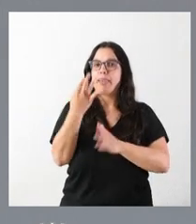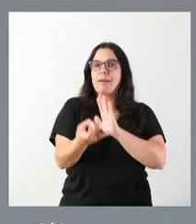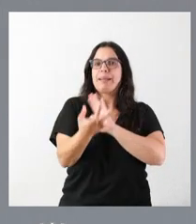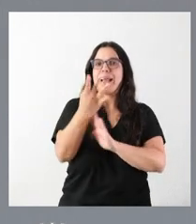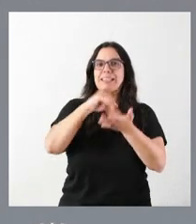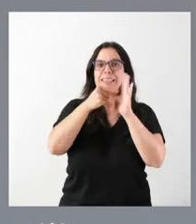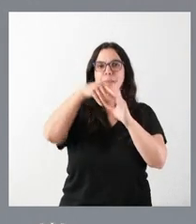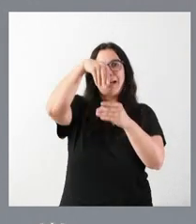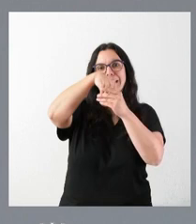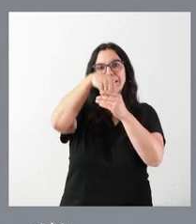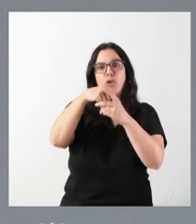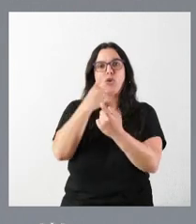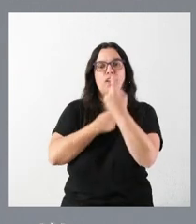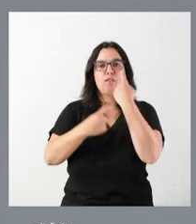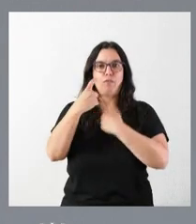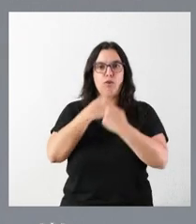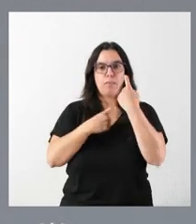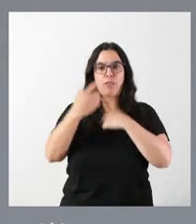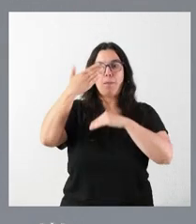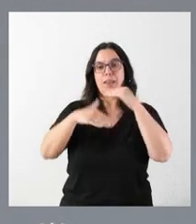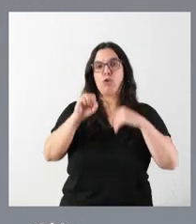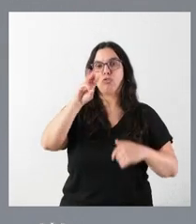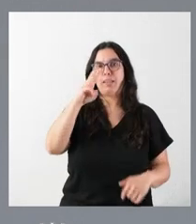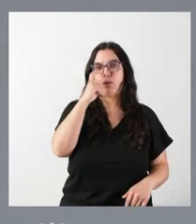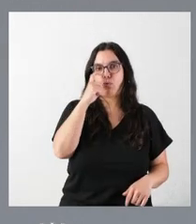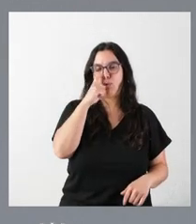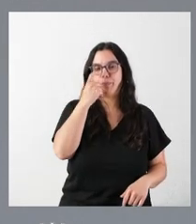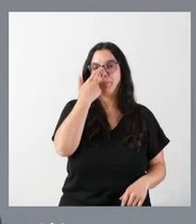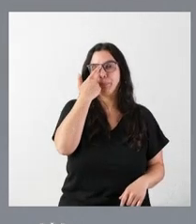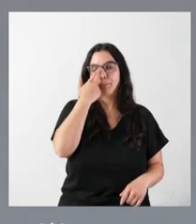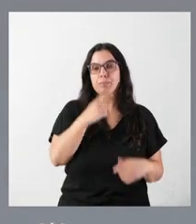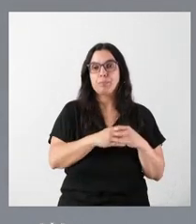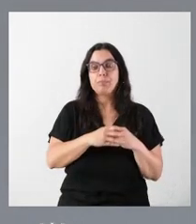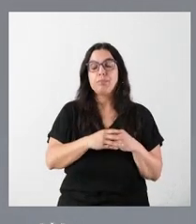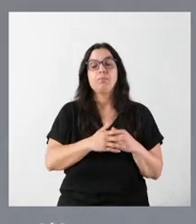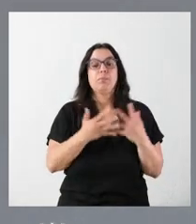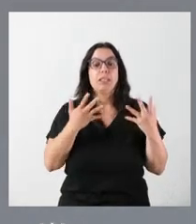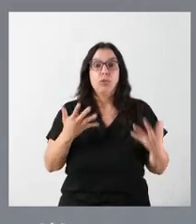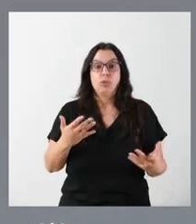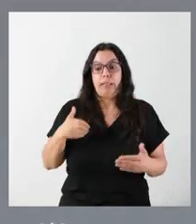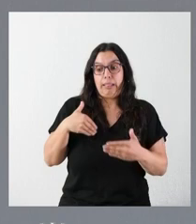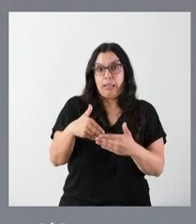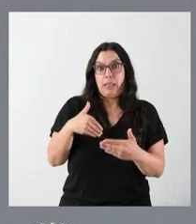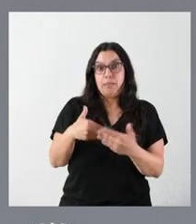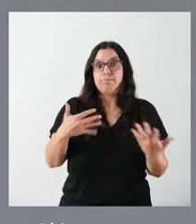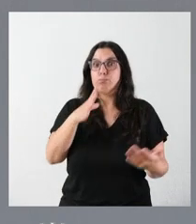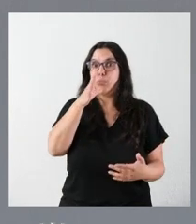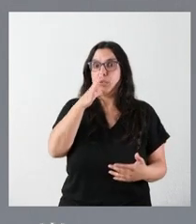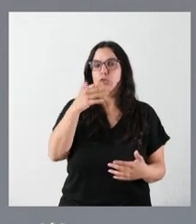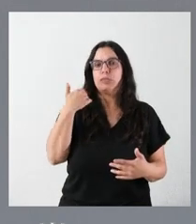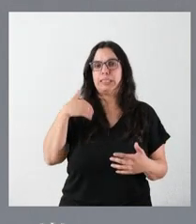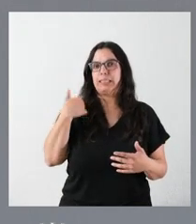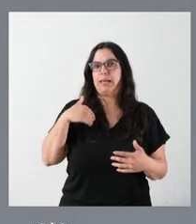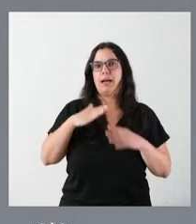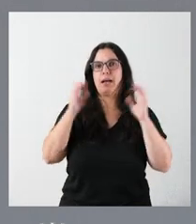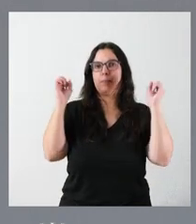información antes del 13 de junio. Por ello, y dada la premura del tiempo, es por lo que hemos procedido a